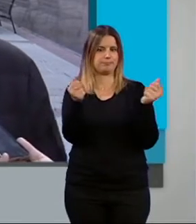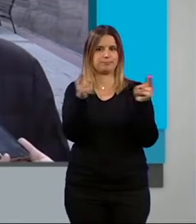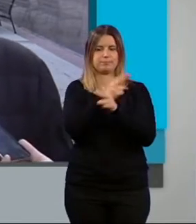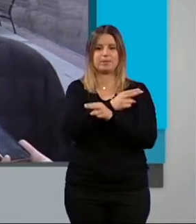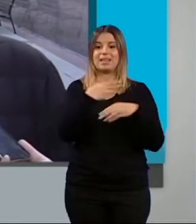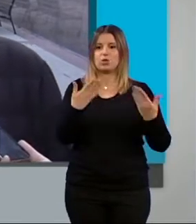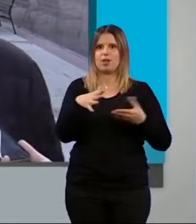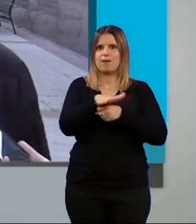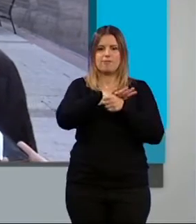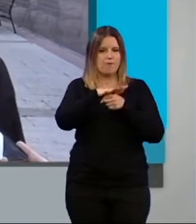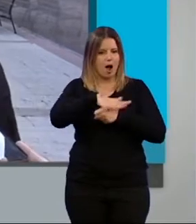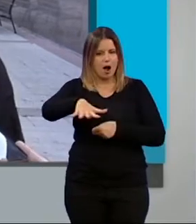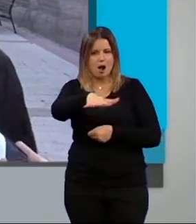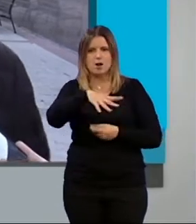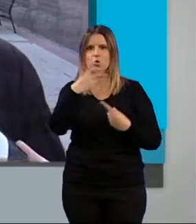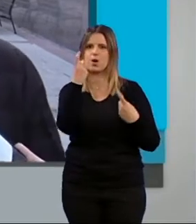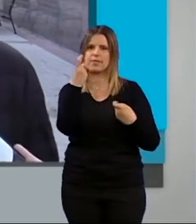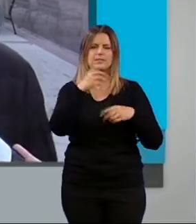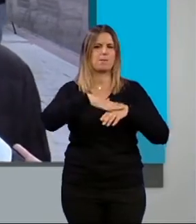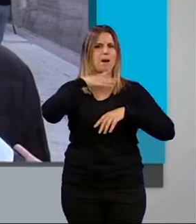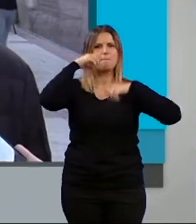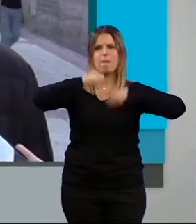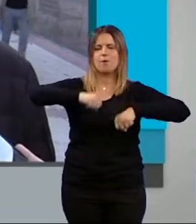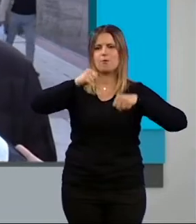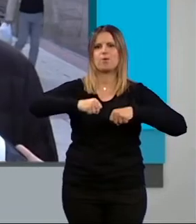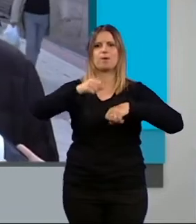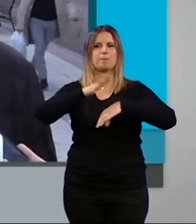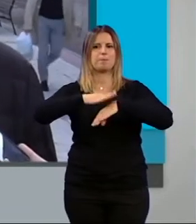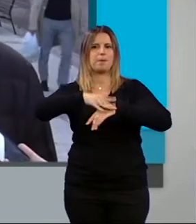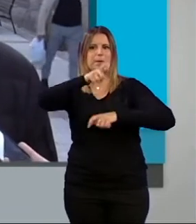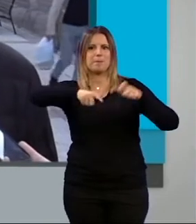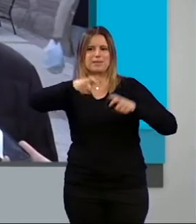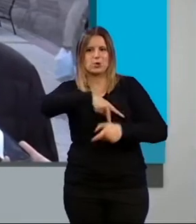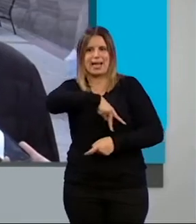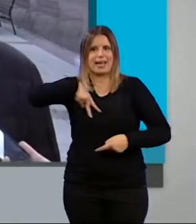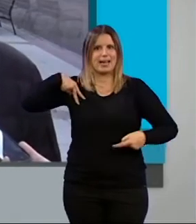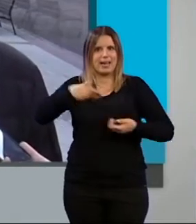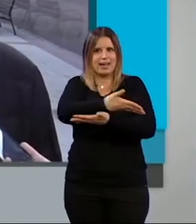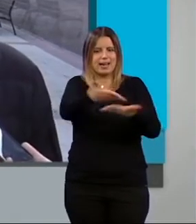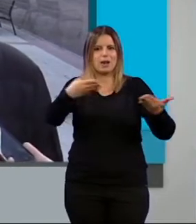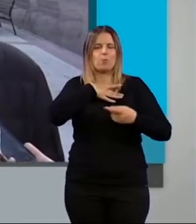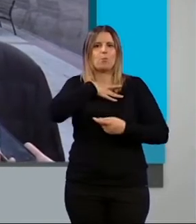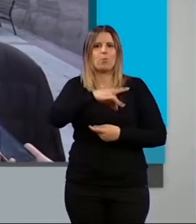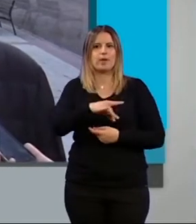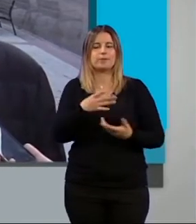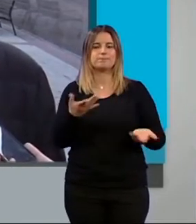este barrio que tanto lo necesita tanto para sus personas mayores como para la población en general, pues,